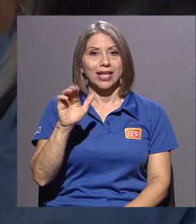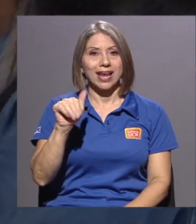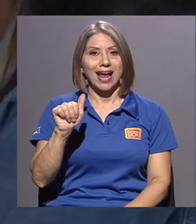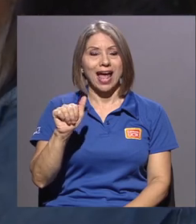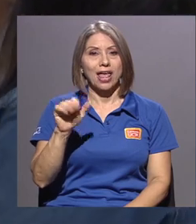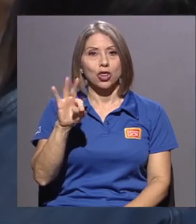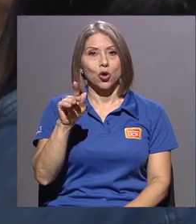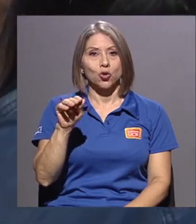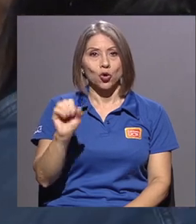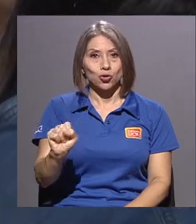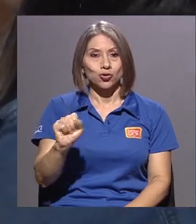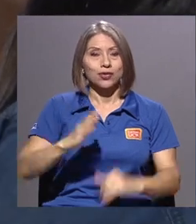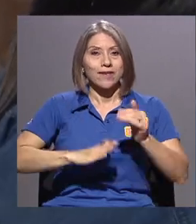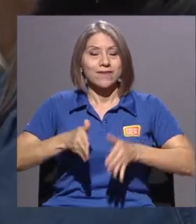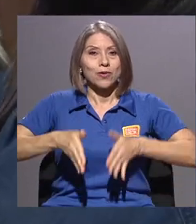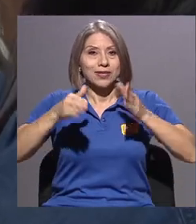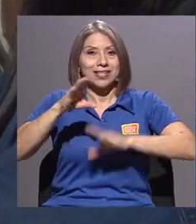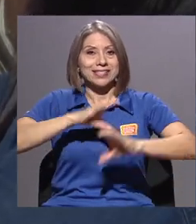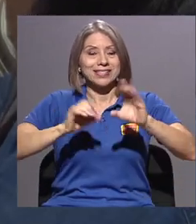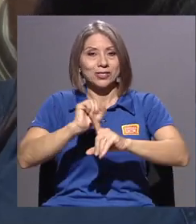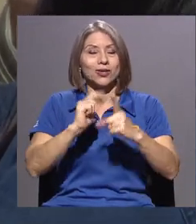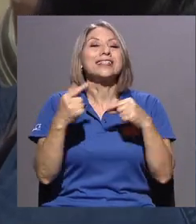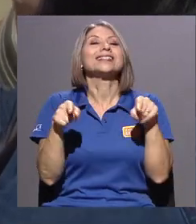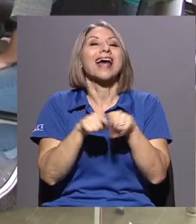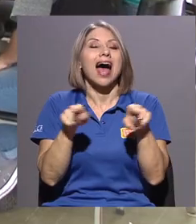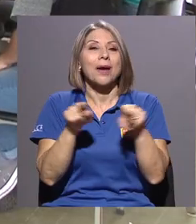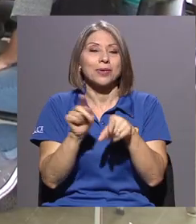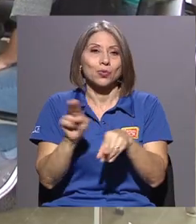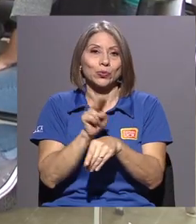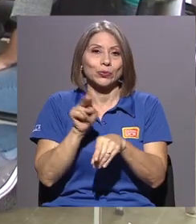Sociales también incorporó este servicio.